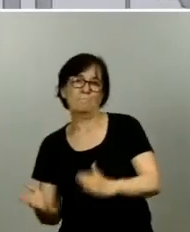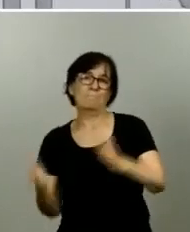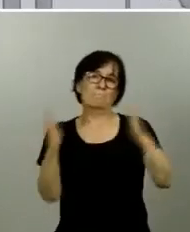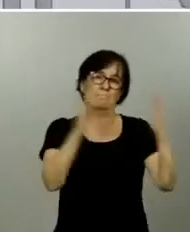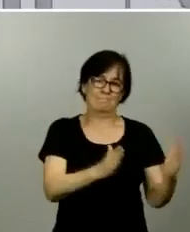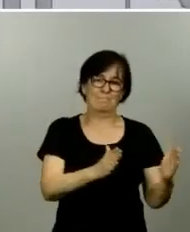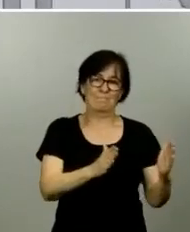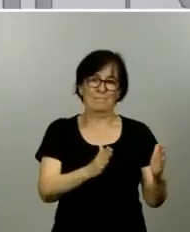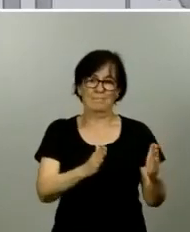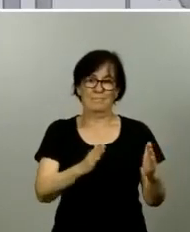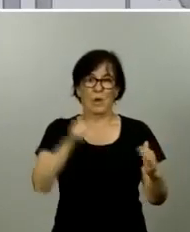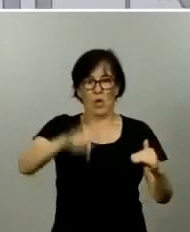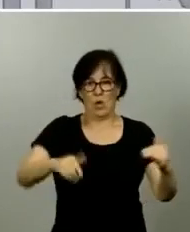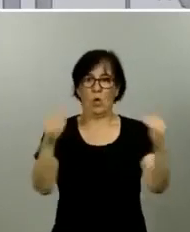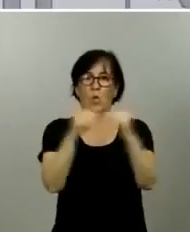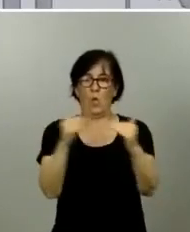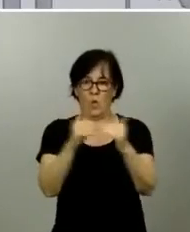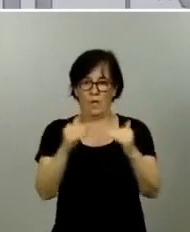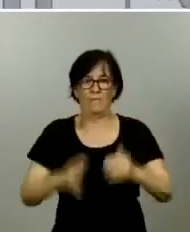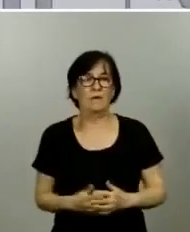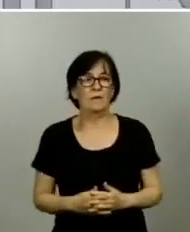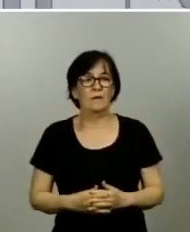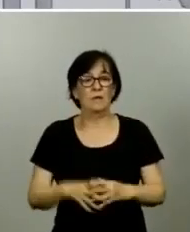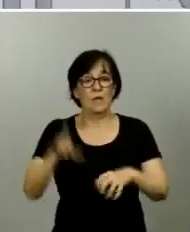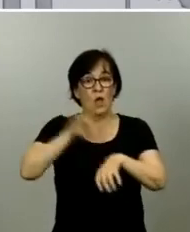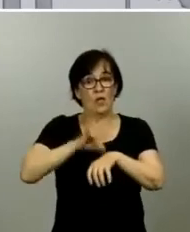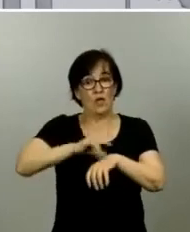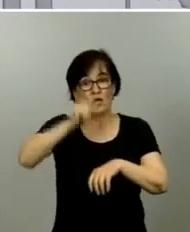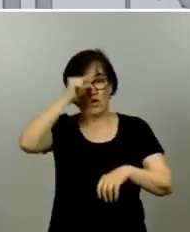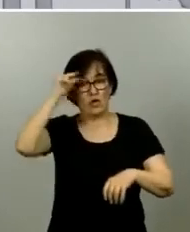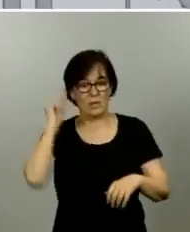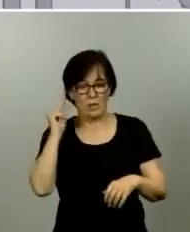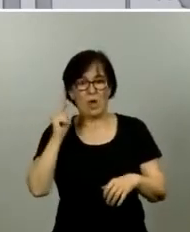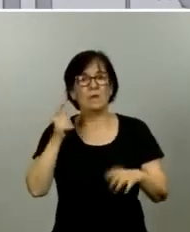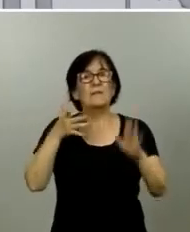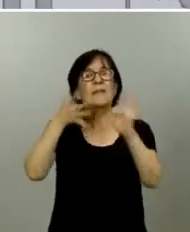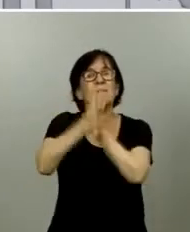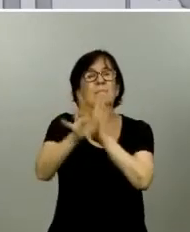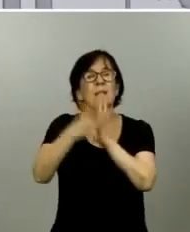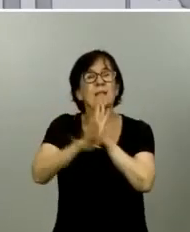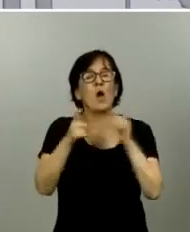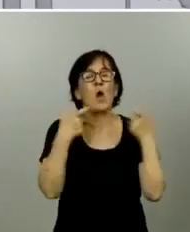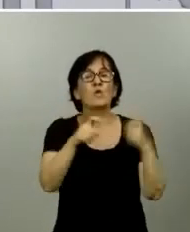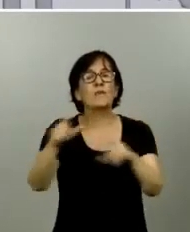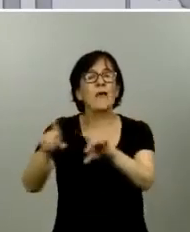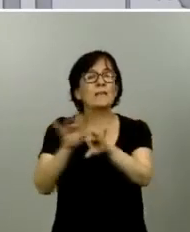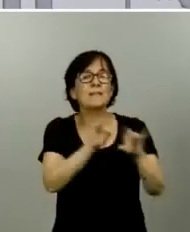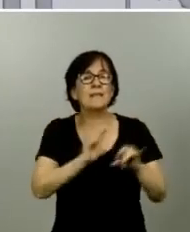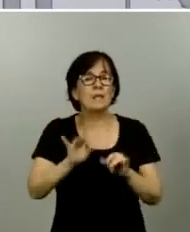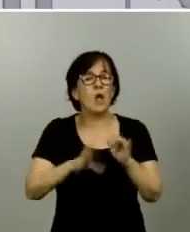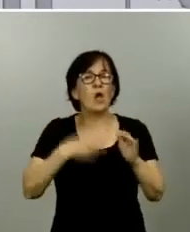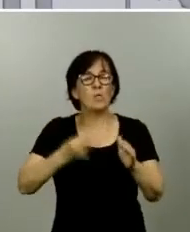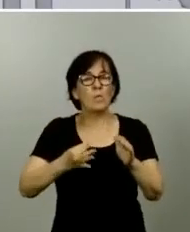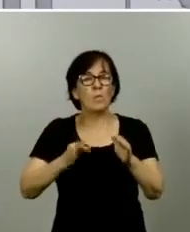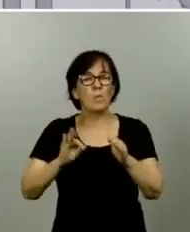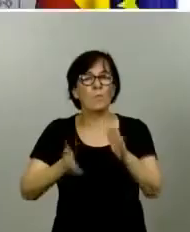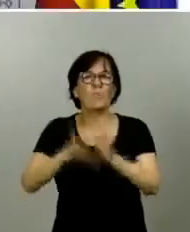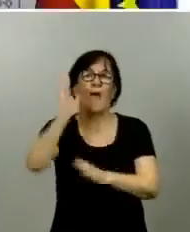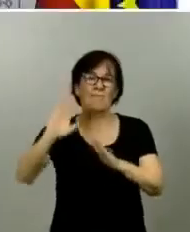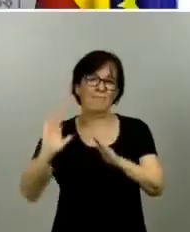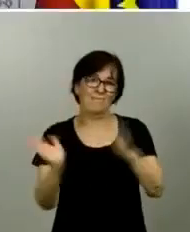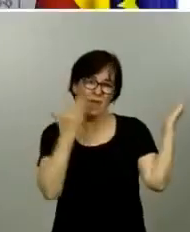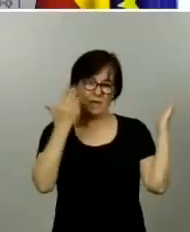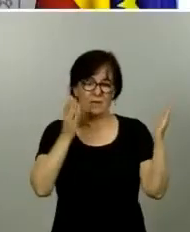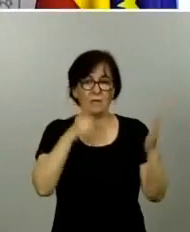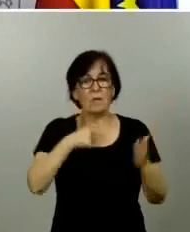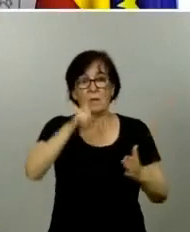Hoy jueves, el doctor Simón les explicará qué unidades territoriales pueden progresar, pero permítanme recordarles brevemente